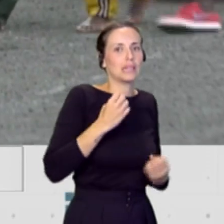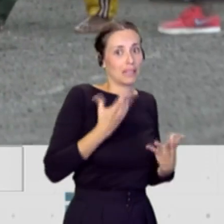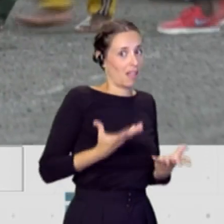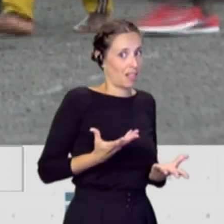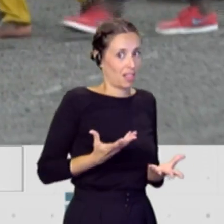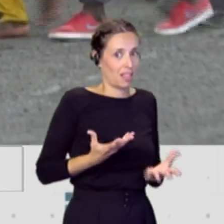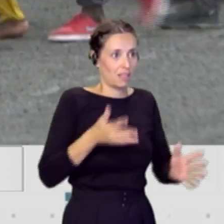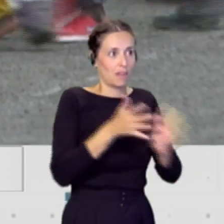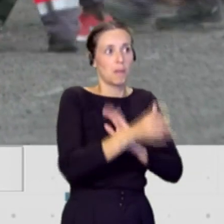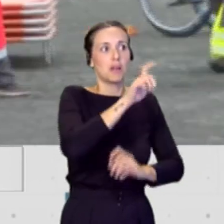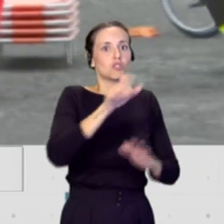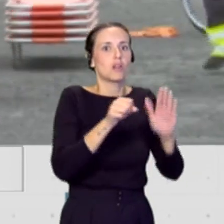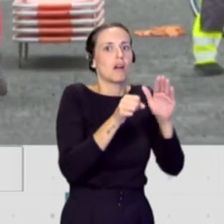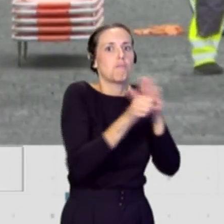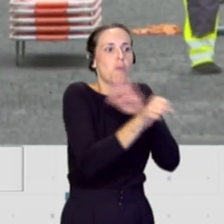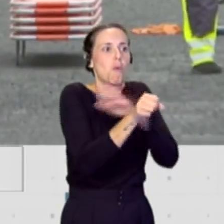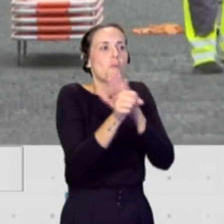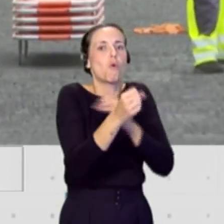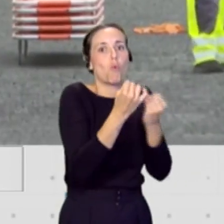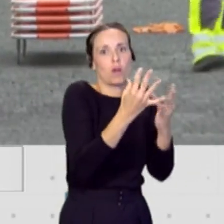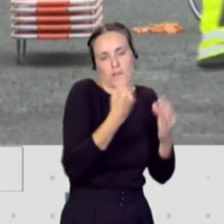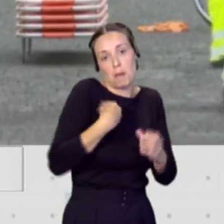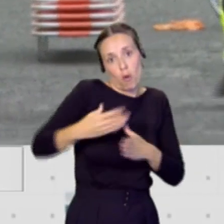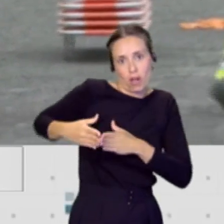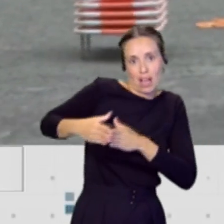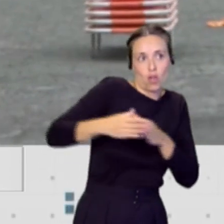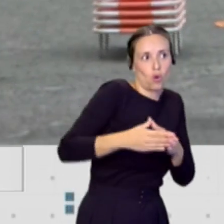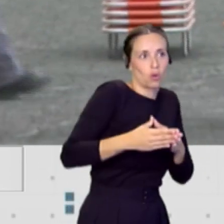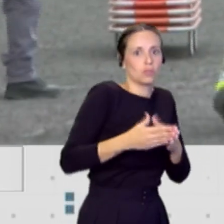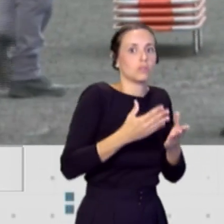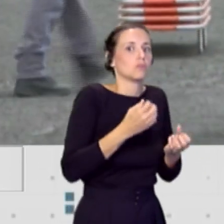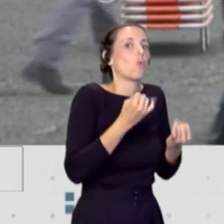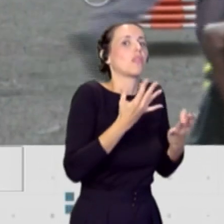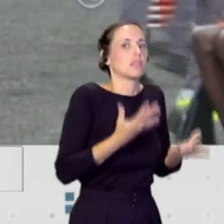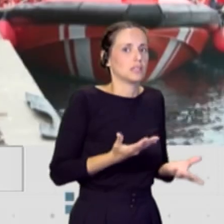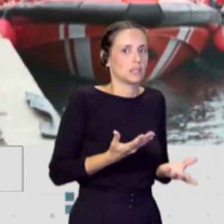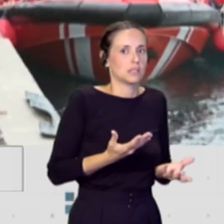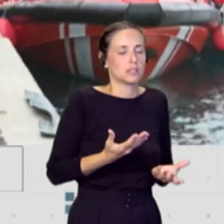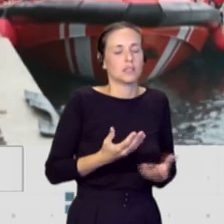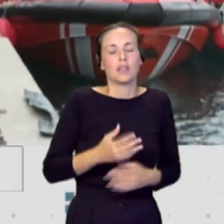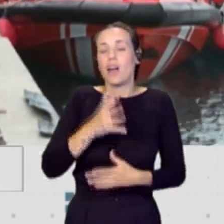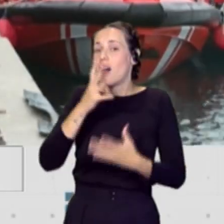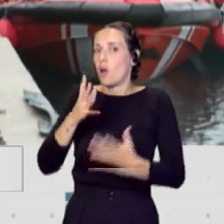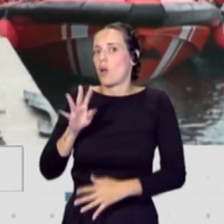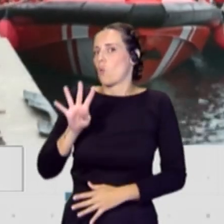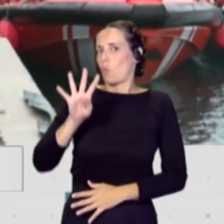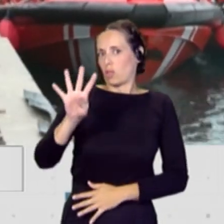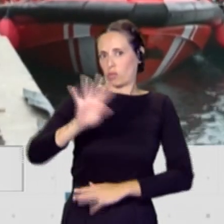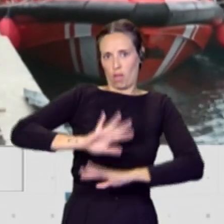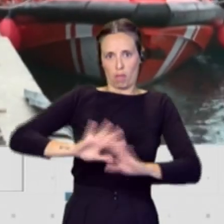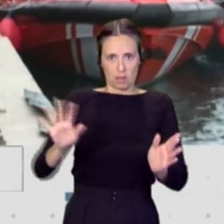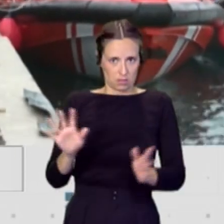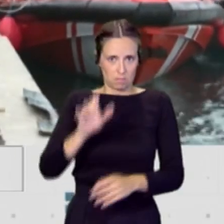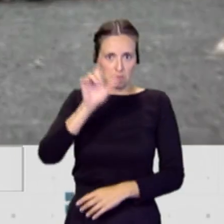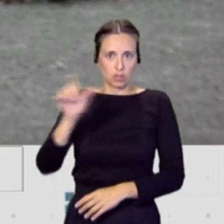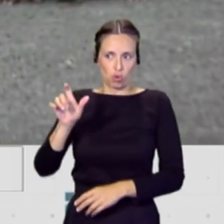cuántas personas ingresadas de los que llegan en Cayuco, señor González? Ahora mismo tenemos nada más que cuatro pacientes ingresados de